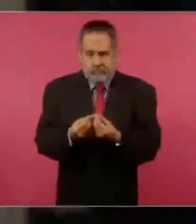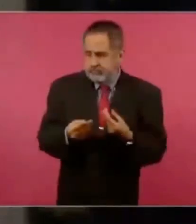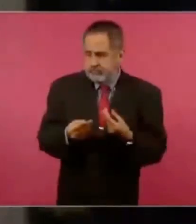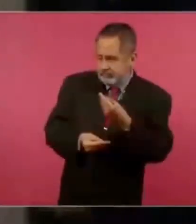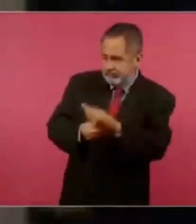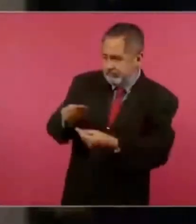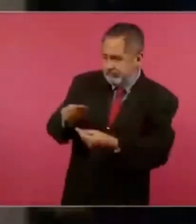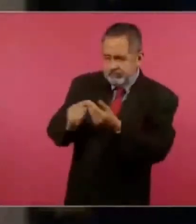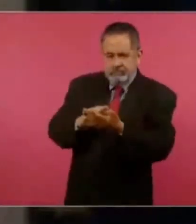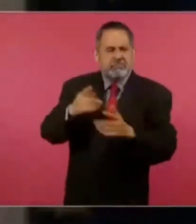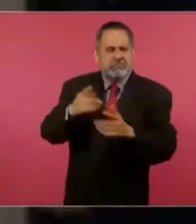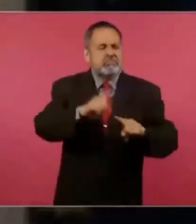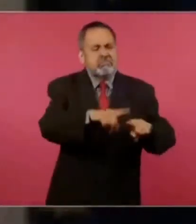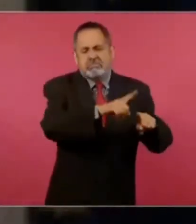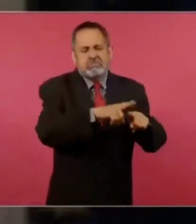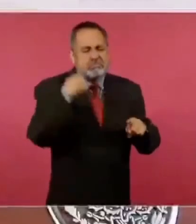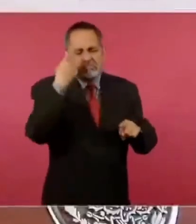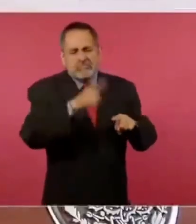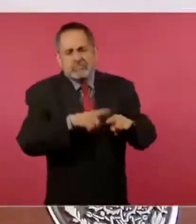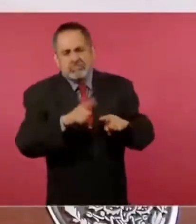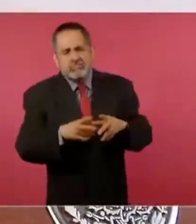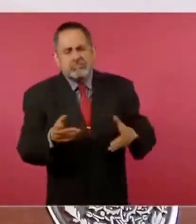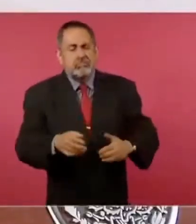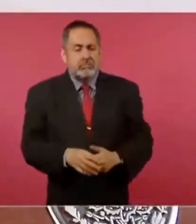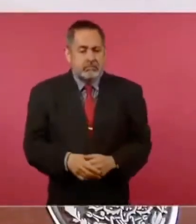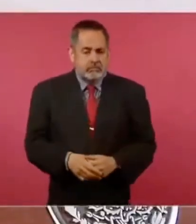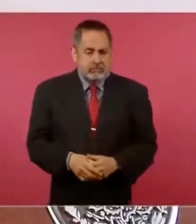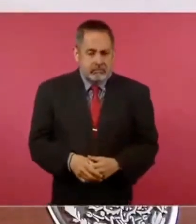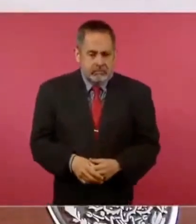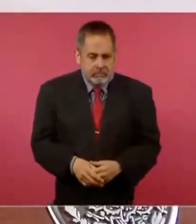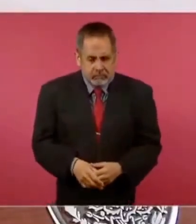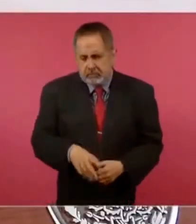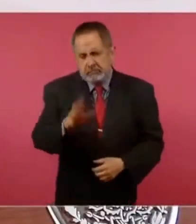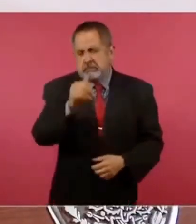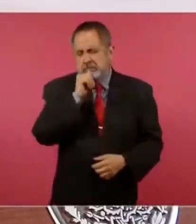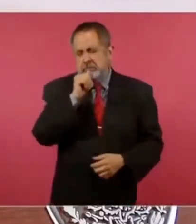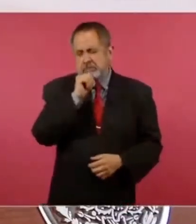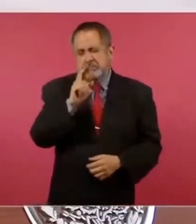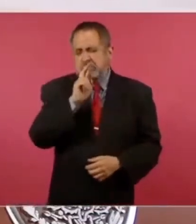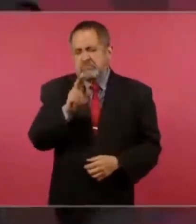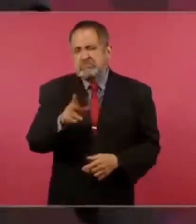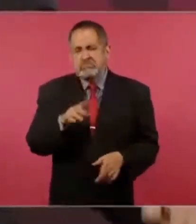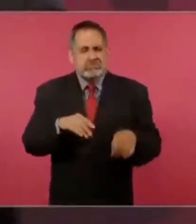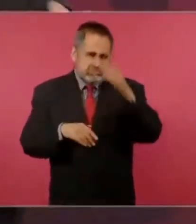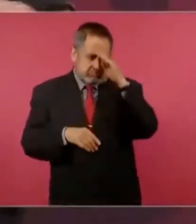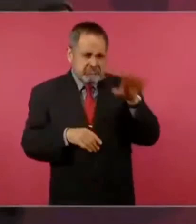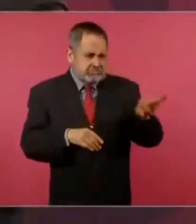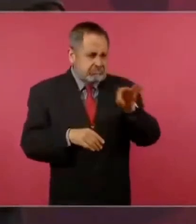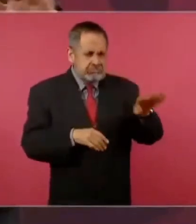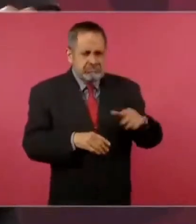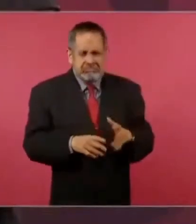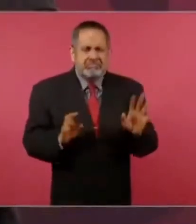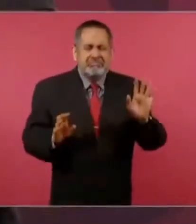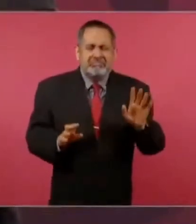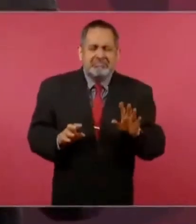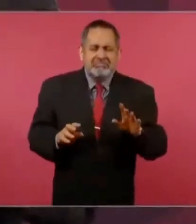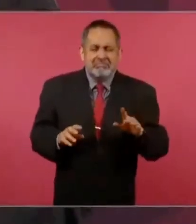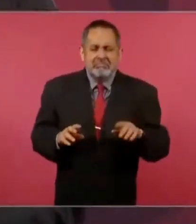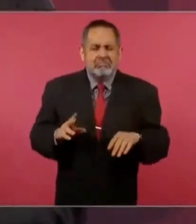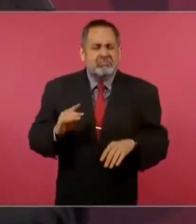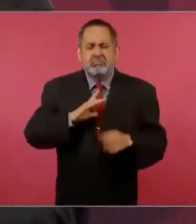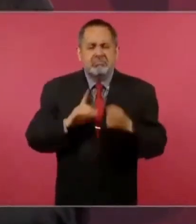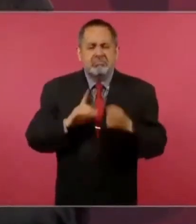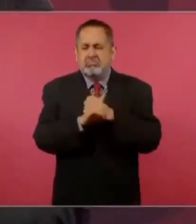gobierno federal, del gobierno saliente? No, no hemos resuelto eso, Pero no va a haber mucho problema.